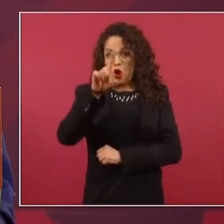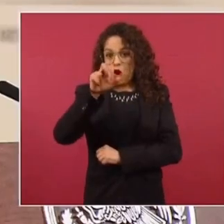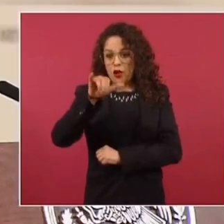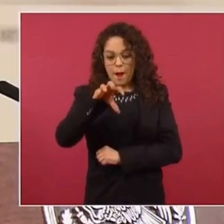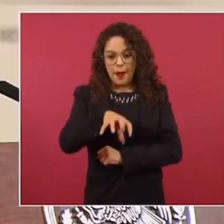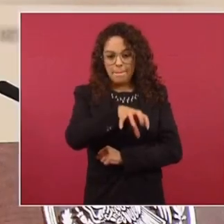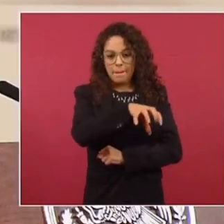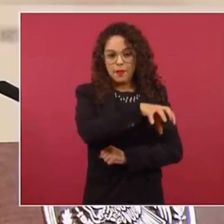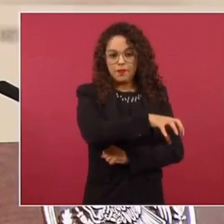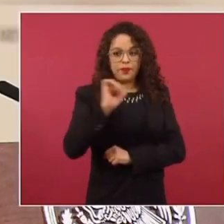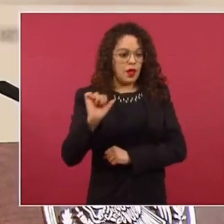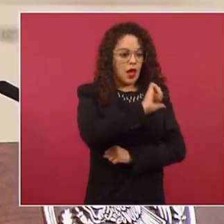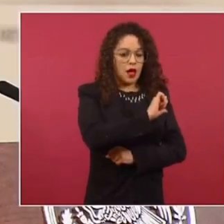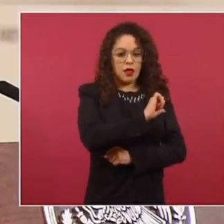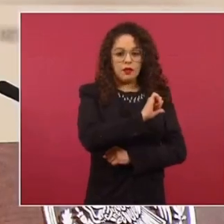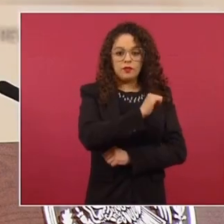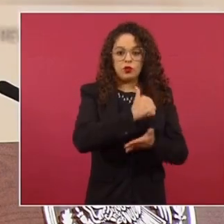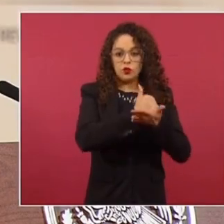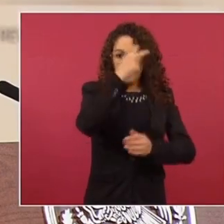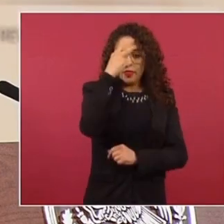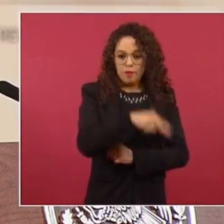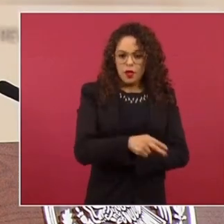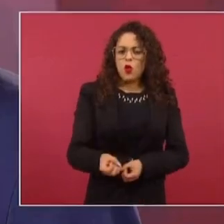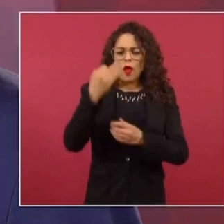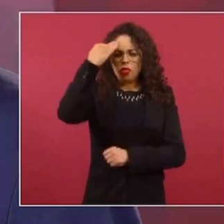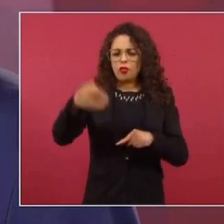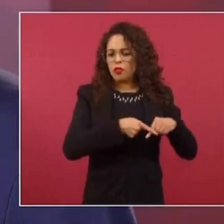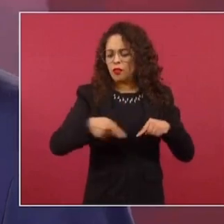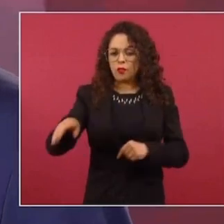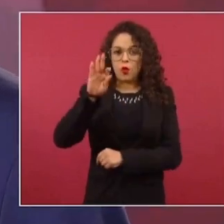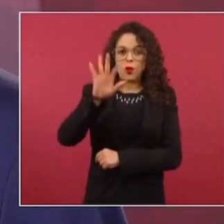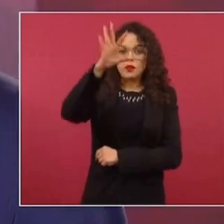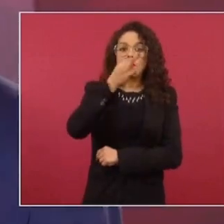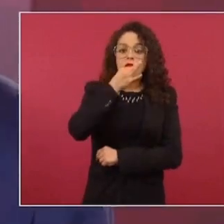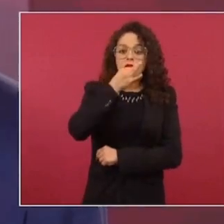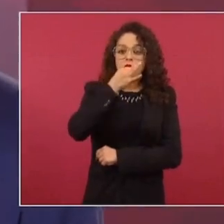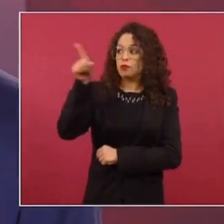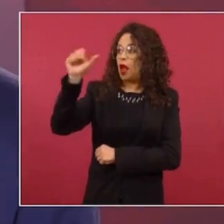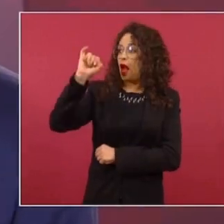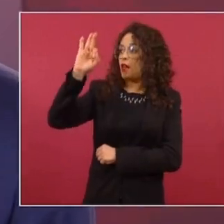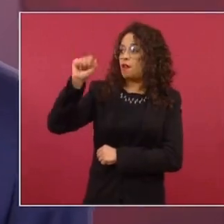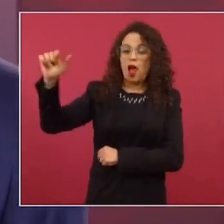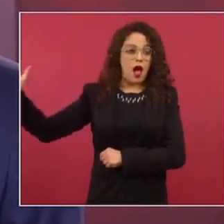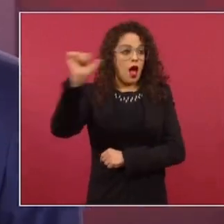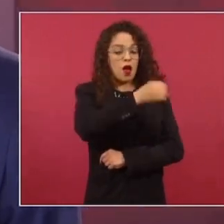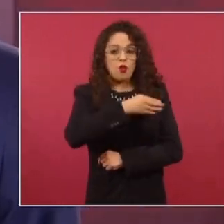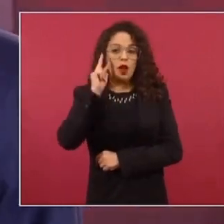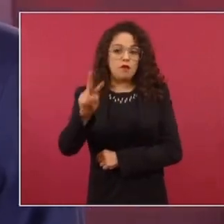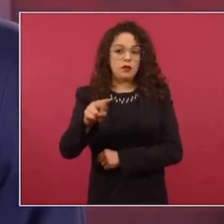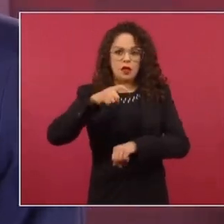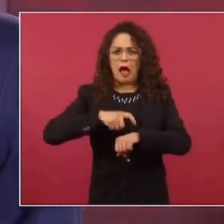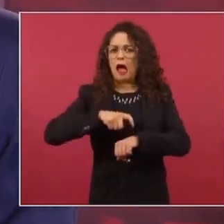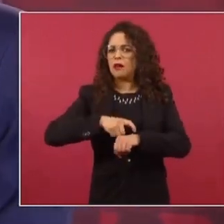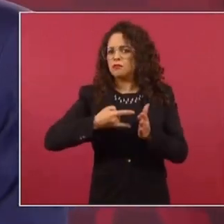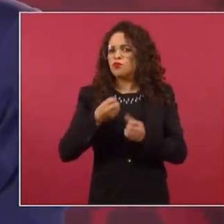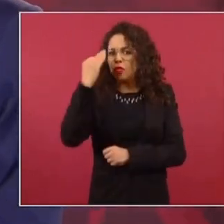Ciudad de México, 45 minutos hasta el centro, desde el aeropuerto Felipe Ángeles. Hasta Buenavista, 45 minutos.